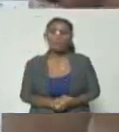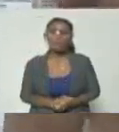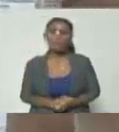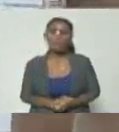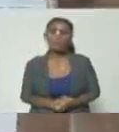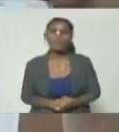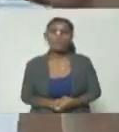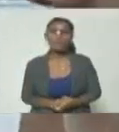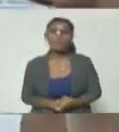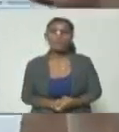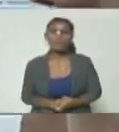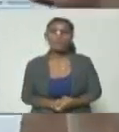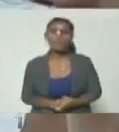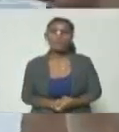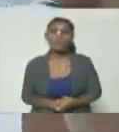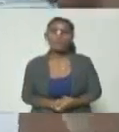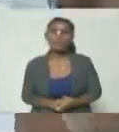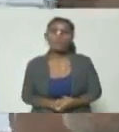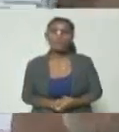o es medio